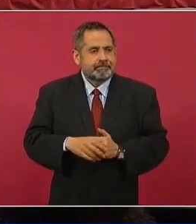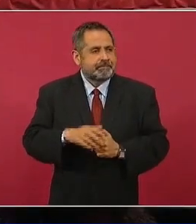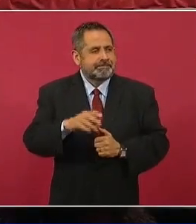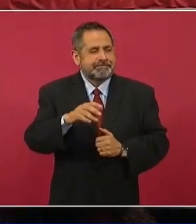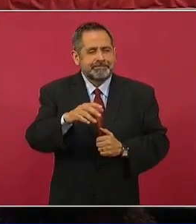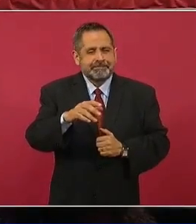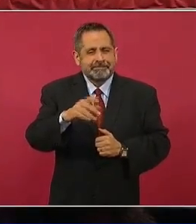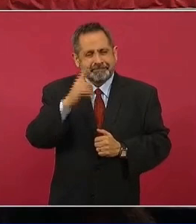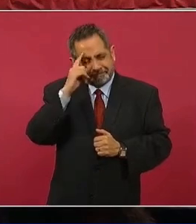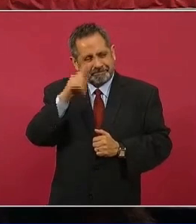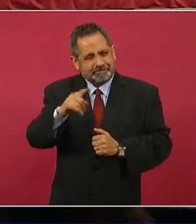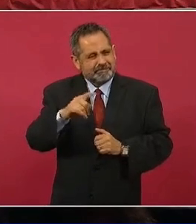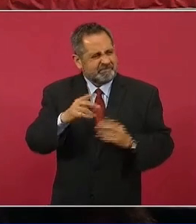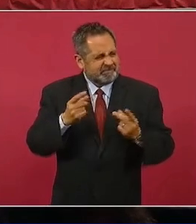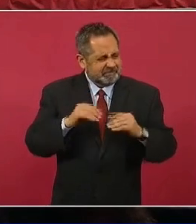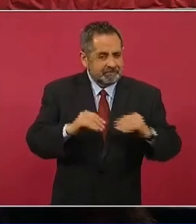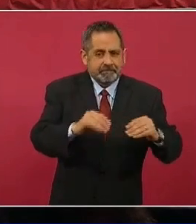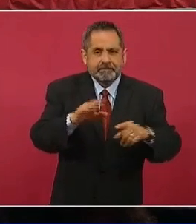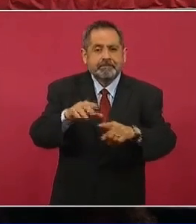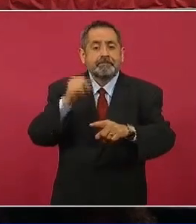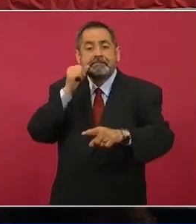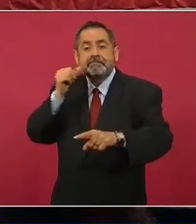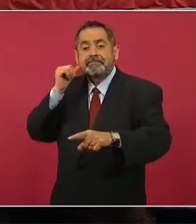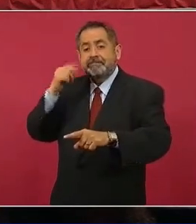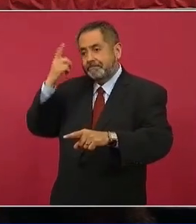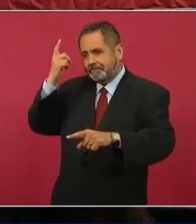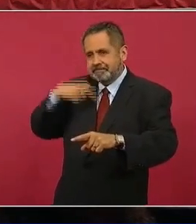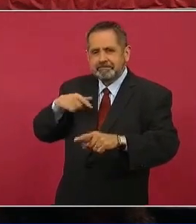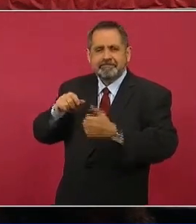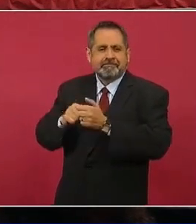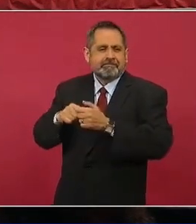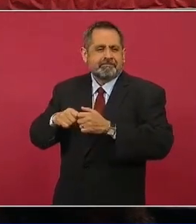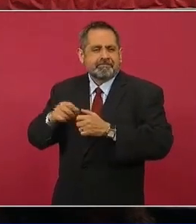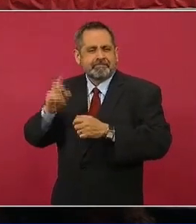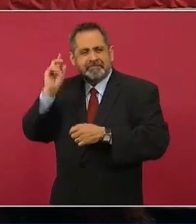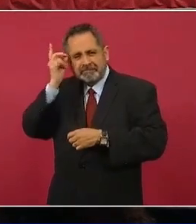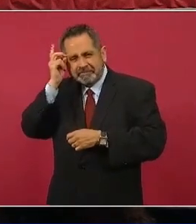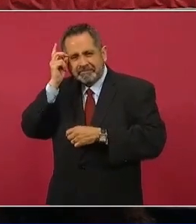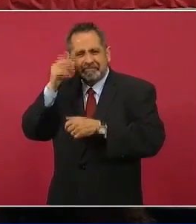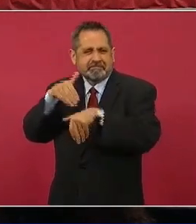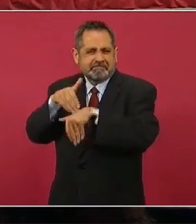una noche, y el caballo y el camello.